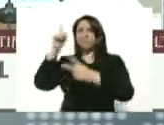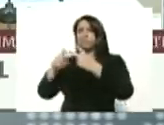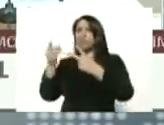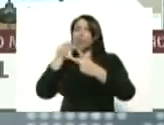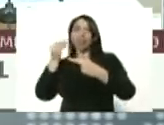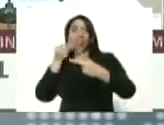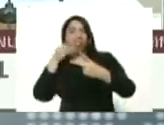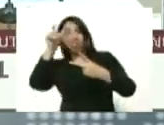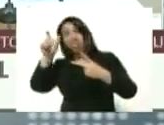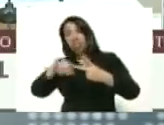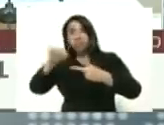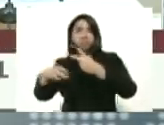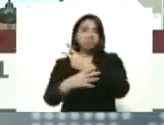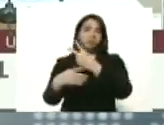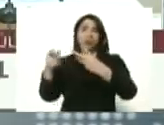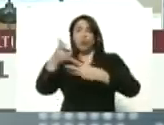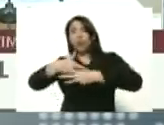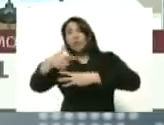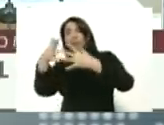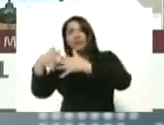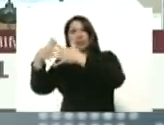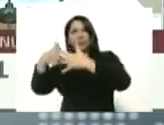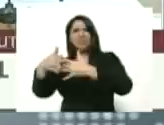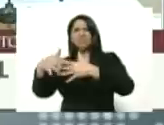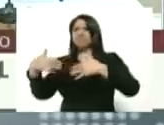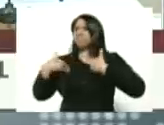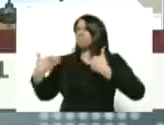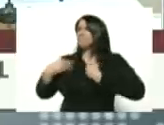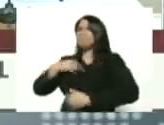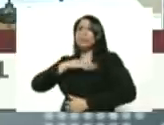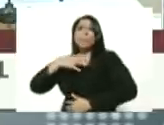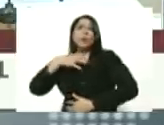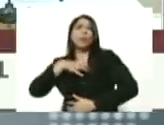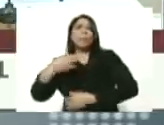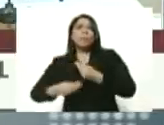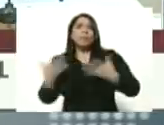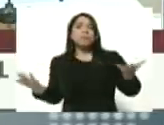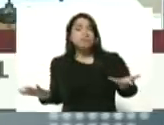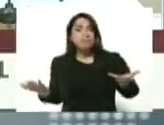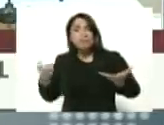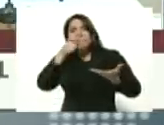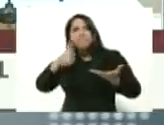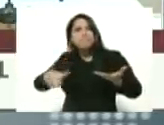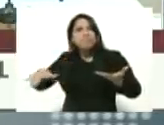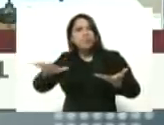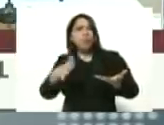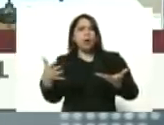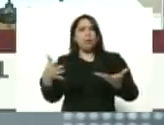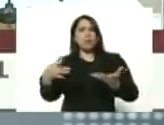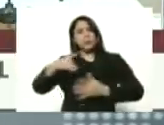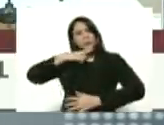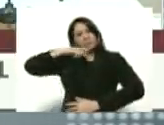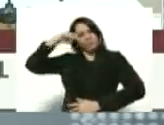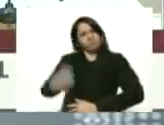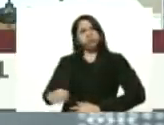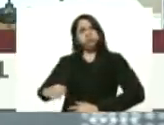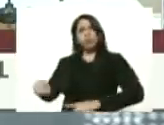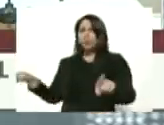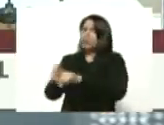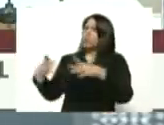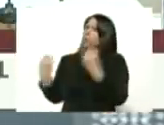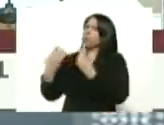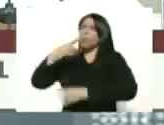Bobolongo del gobierno de estados unidos que daño podemos hacer para que el pueblo se moleste con maduro